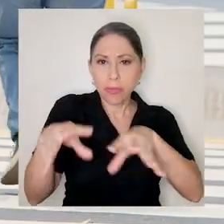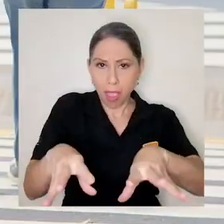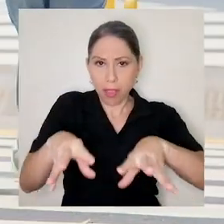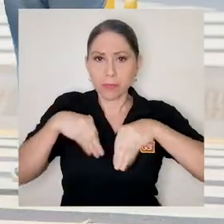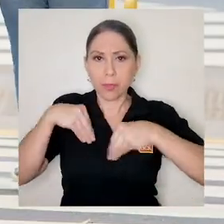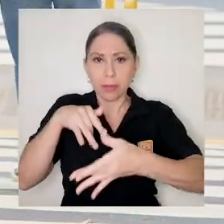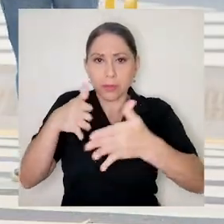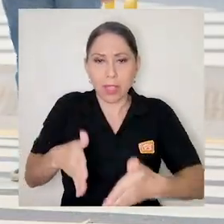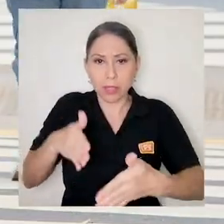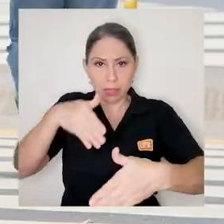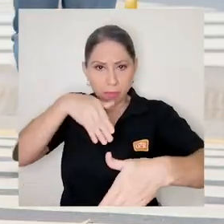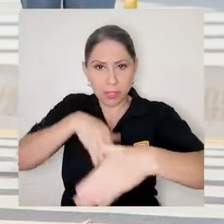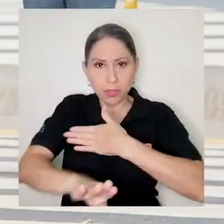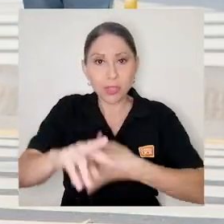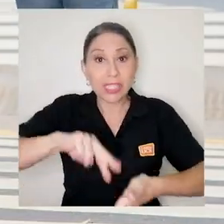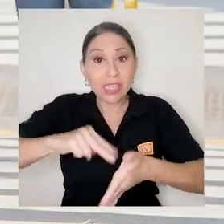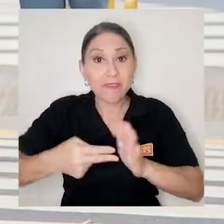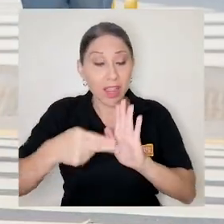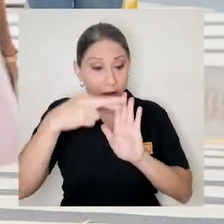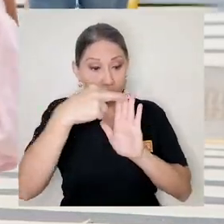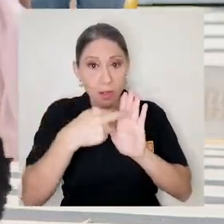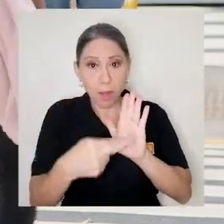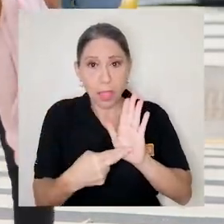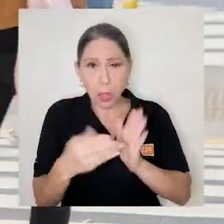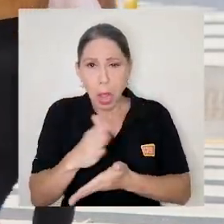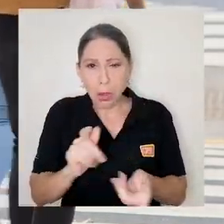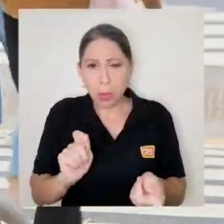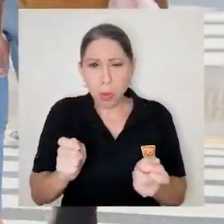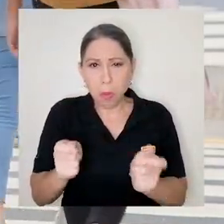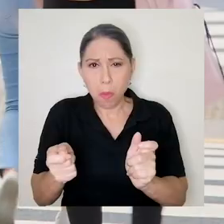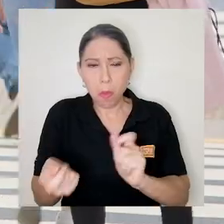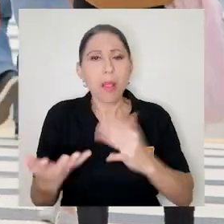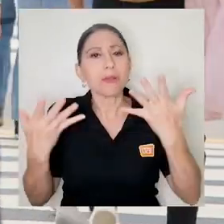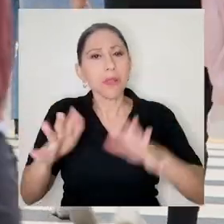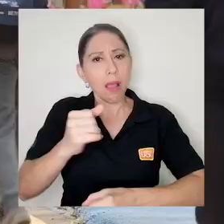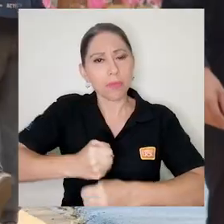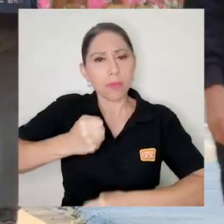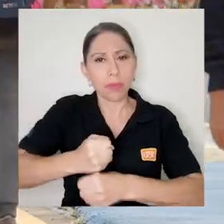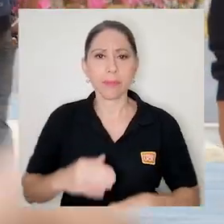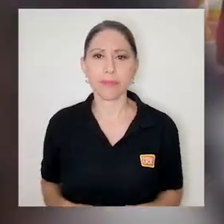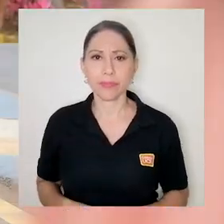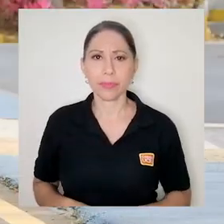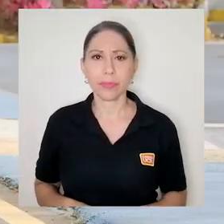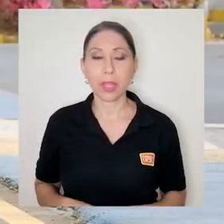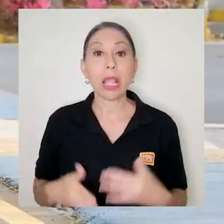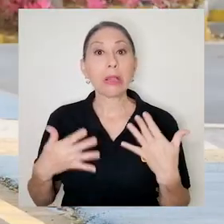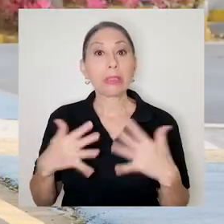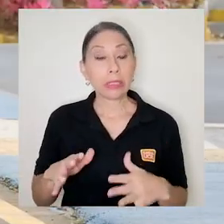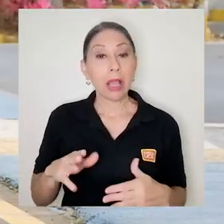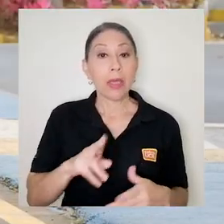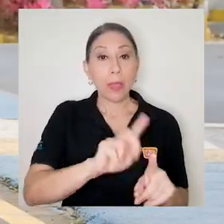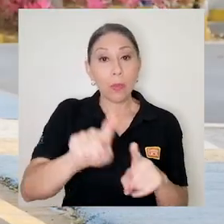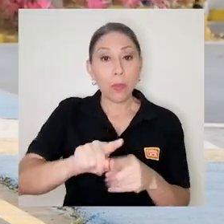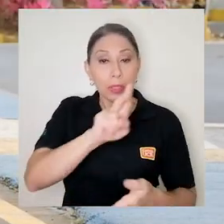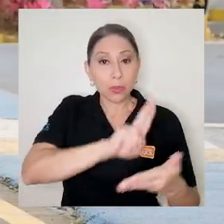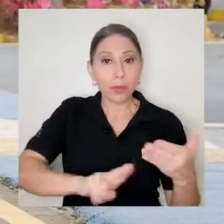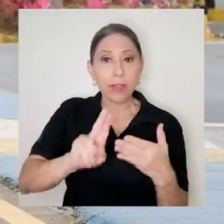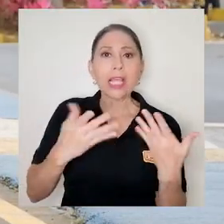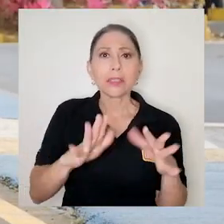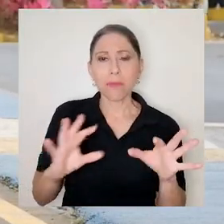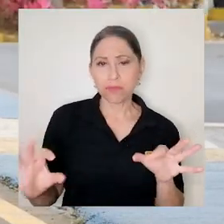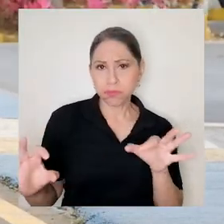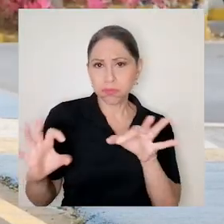implica algunas modificaciones reglamentarias sobre las que ya se está trabajando. Tras una estrecha articulación con el